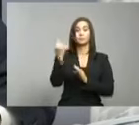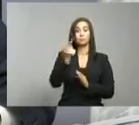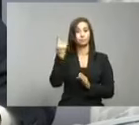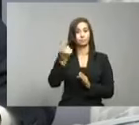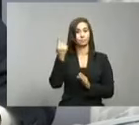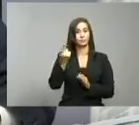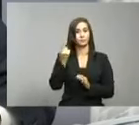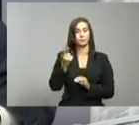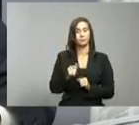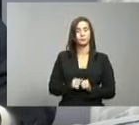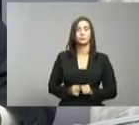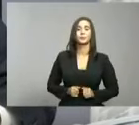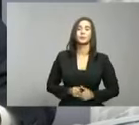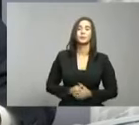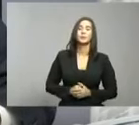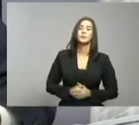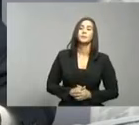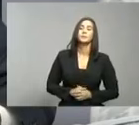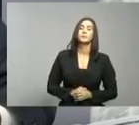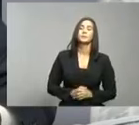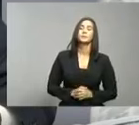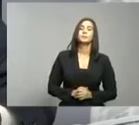higiene de manera frecuente.